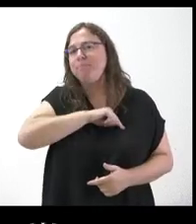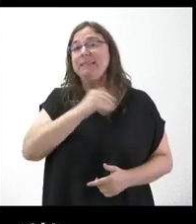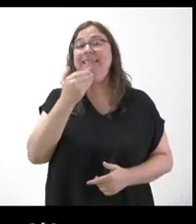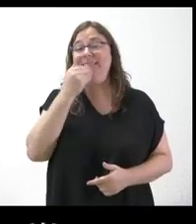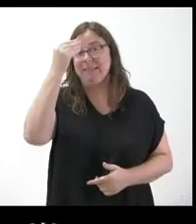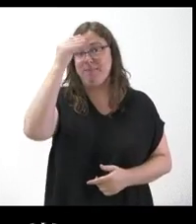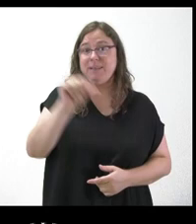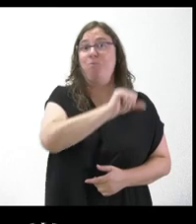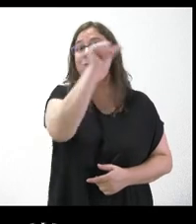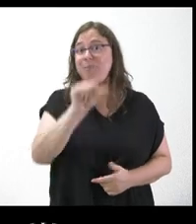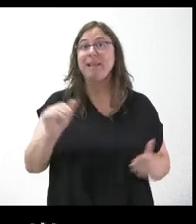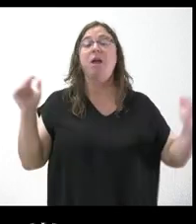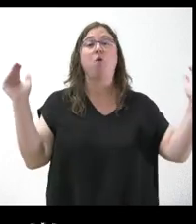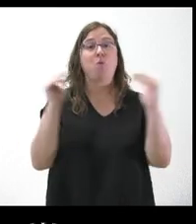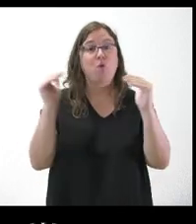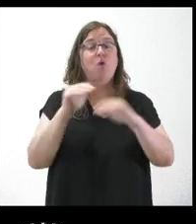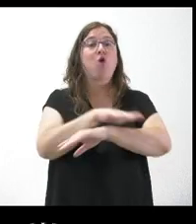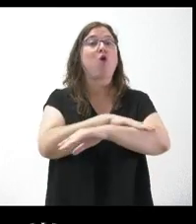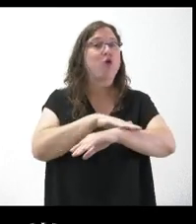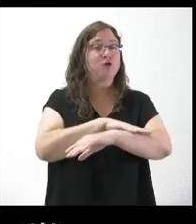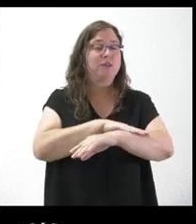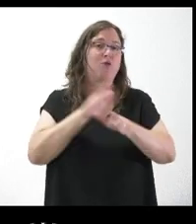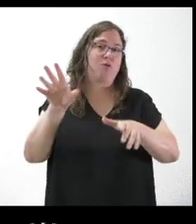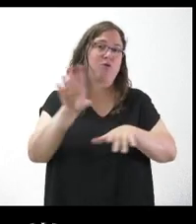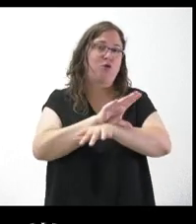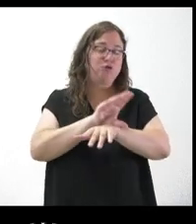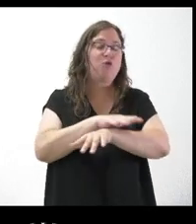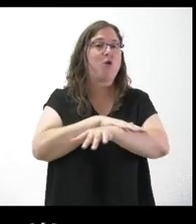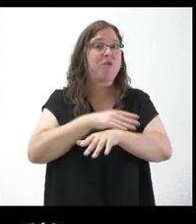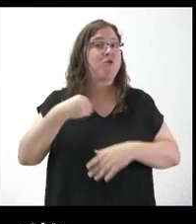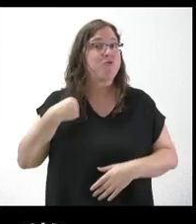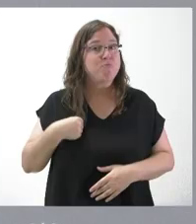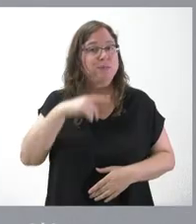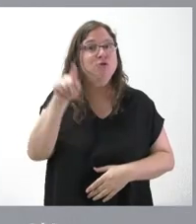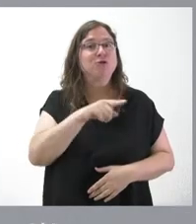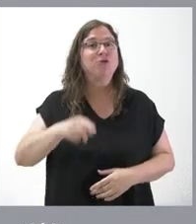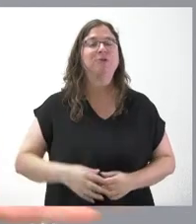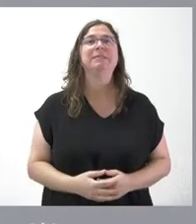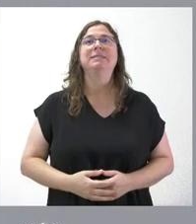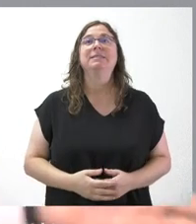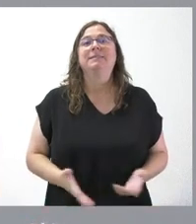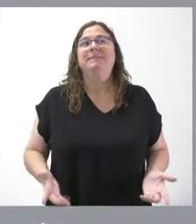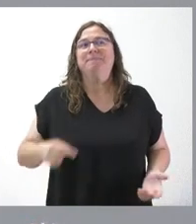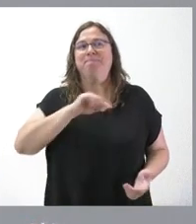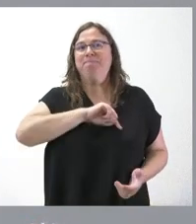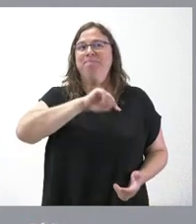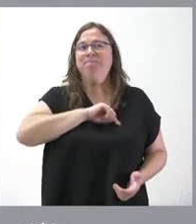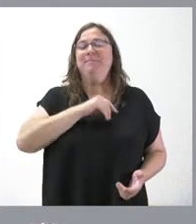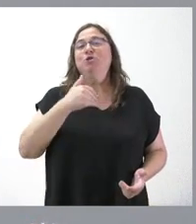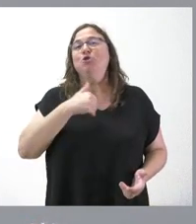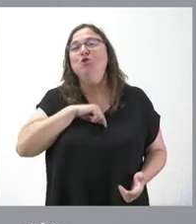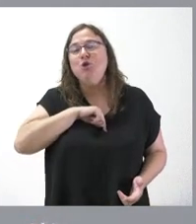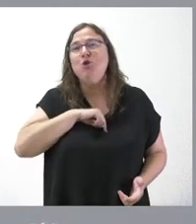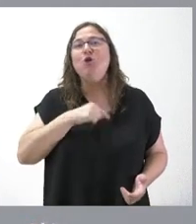semana el jueves en el Consejo de Gobierno seguirán las mismas personas sentadas. Mi impresión yo conozco mucho más